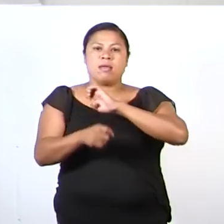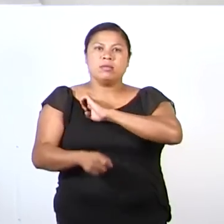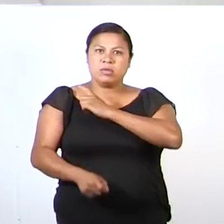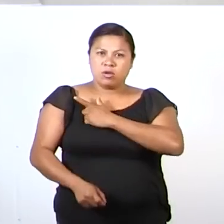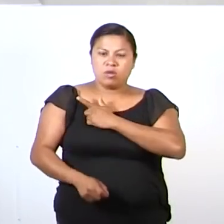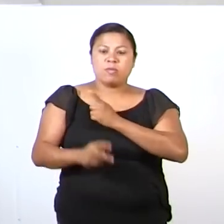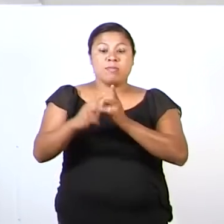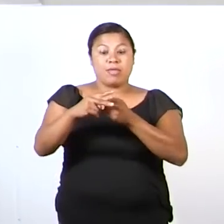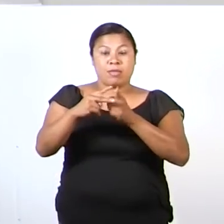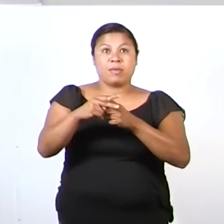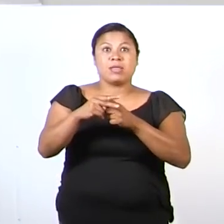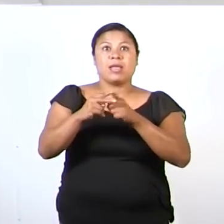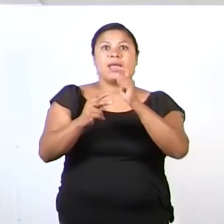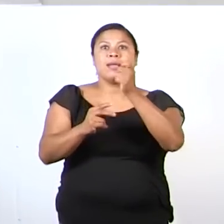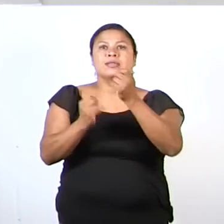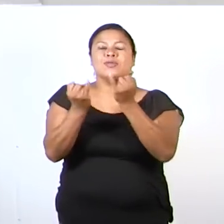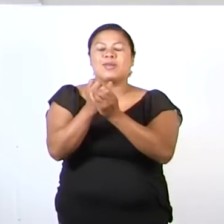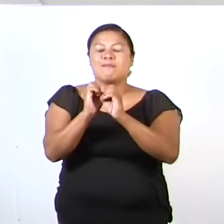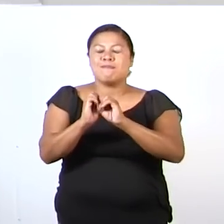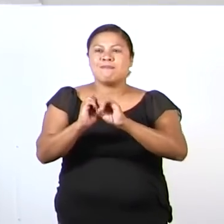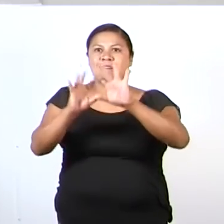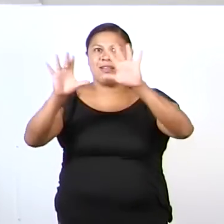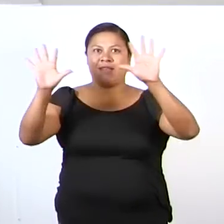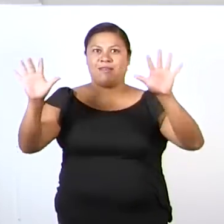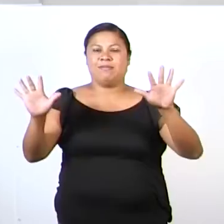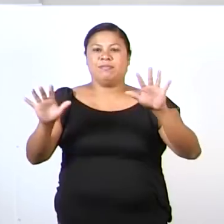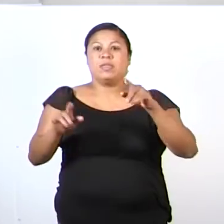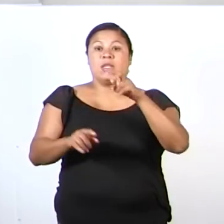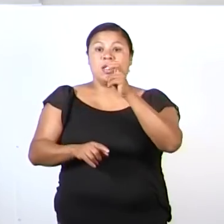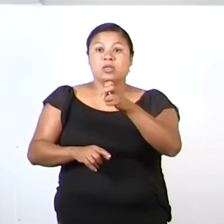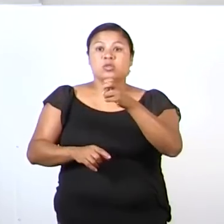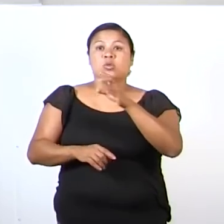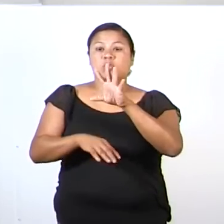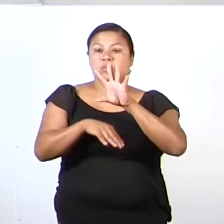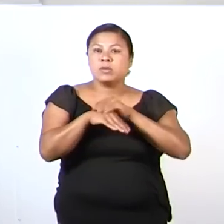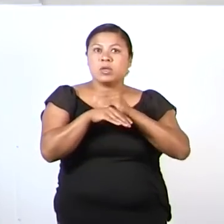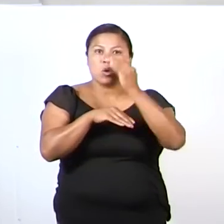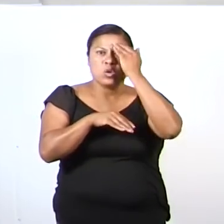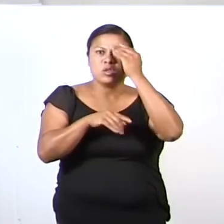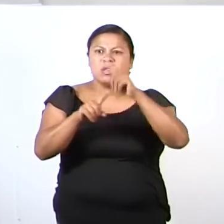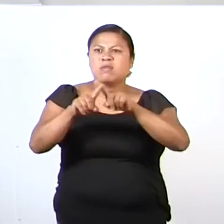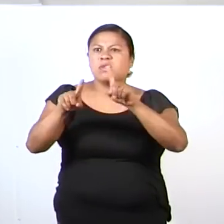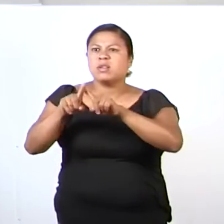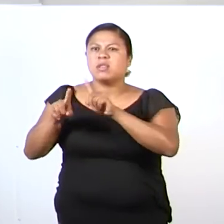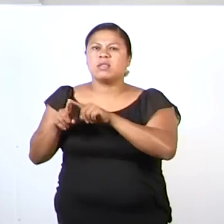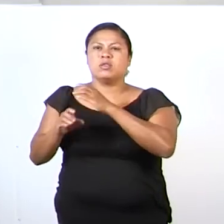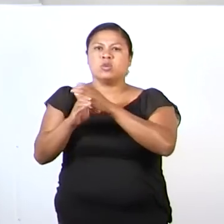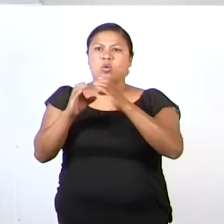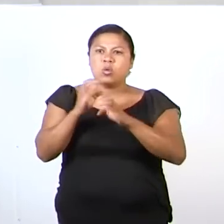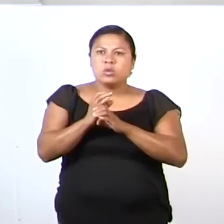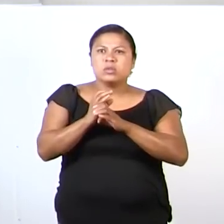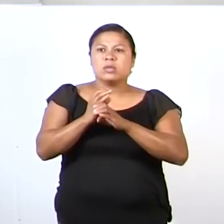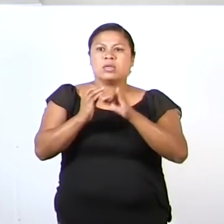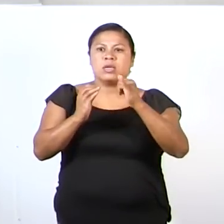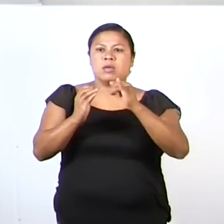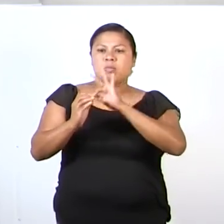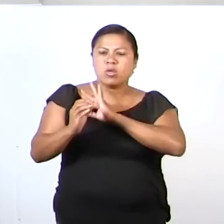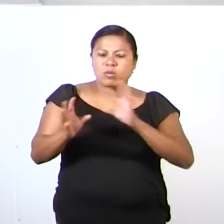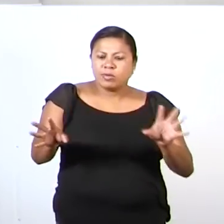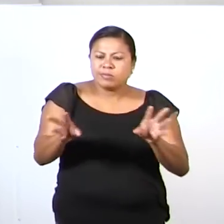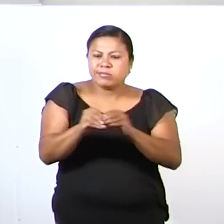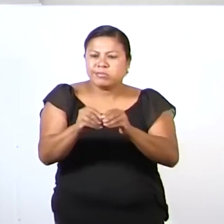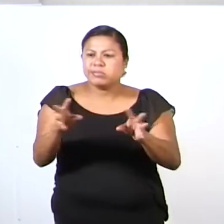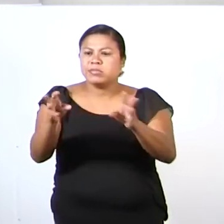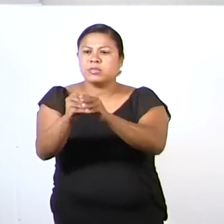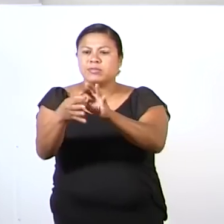matemáticas es mágica. Nos permite conocer diferentes situaciones, contextos y relacionarlas con nuestra